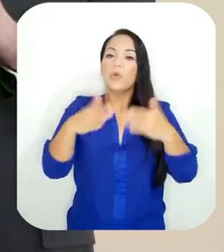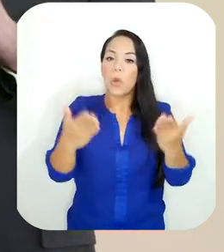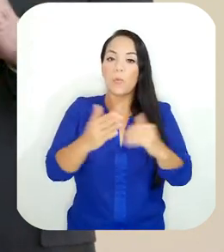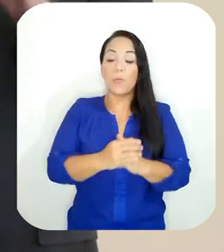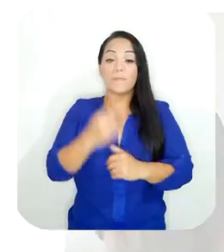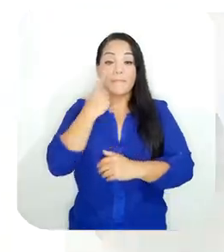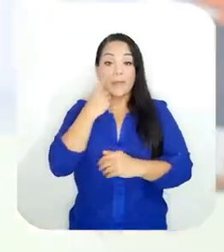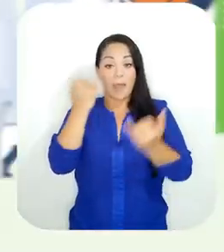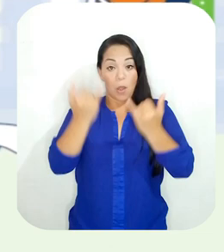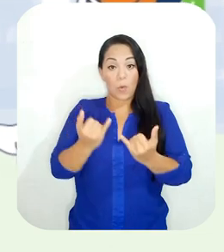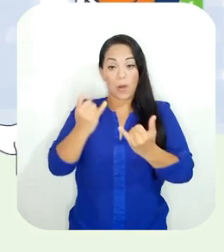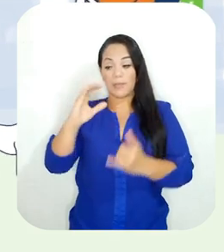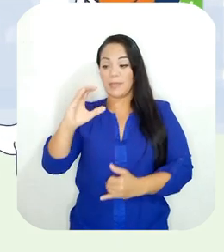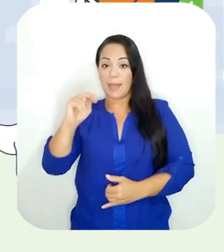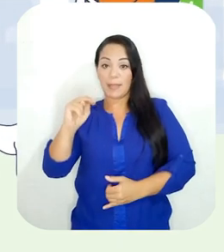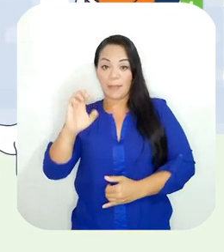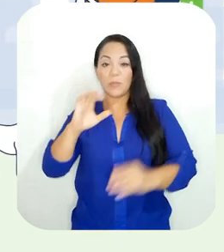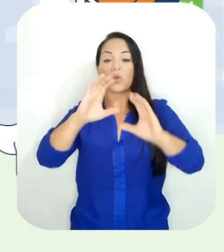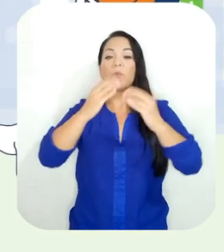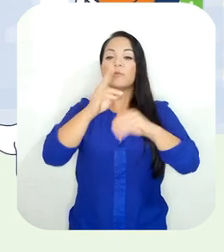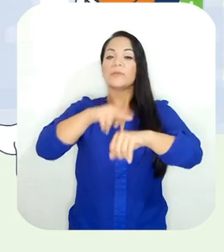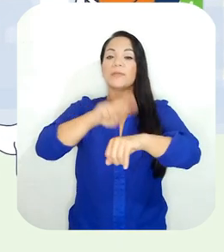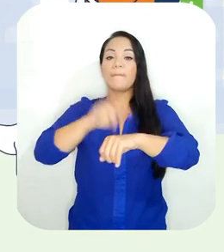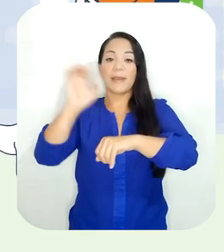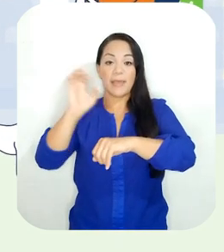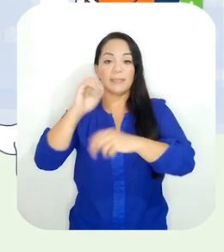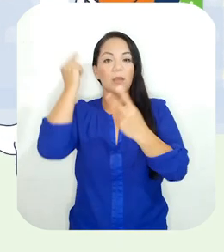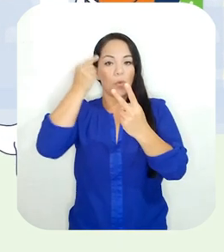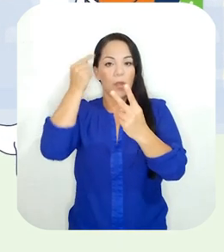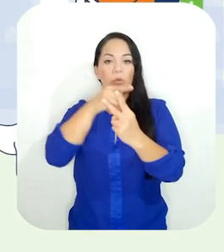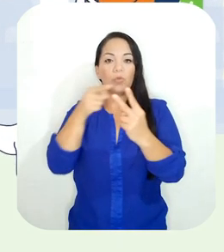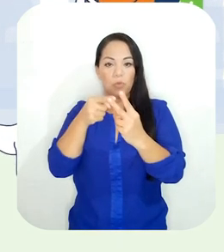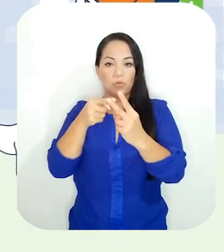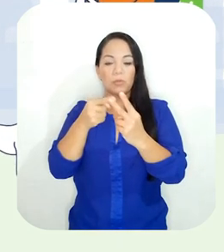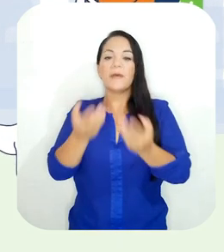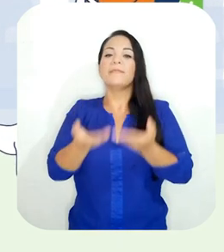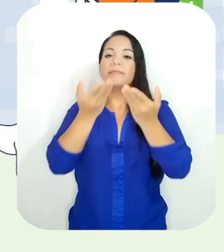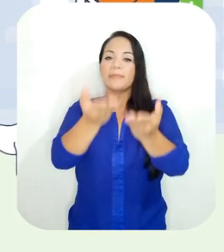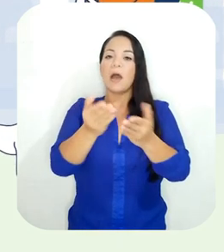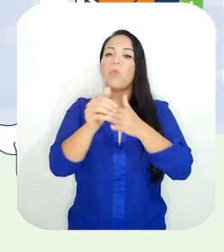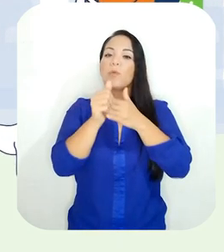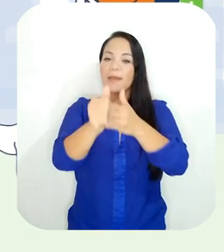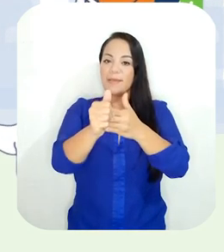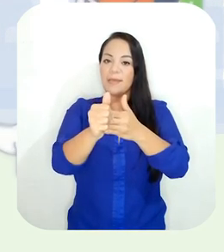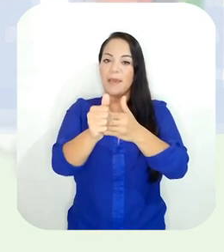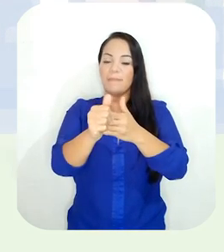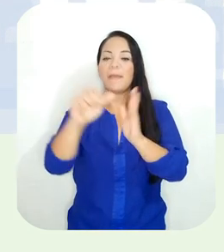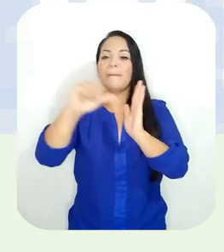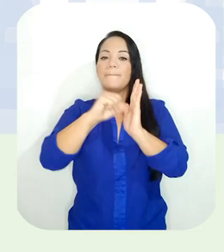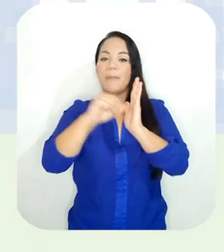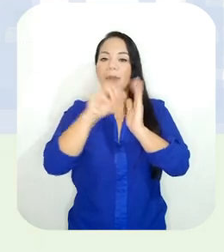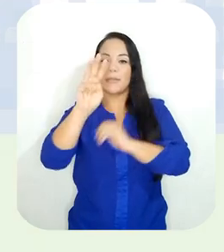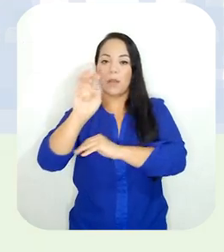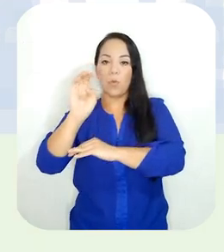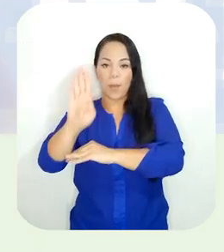hacerlo? La Comisión Nacional de Emergencia y el Gobierno tiene a disposición una guía práctica a través de una página web